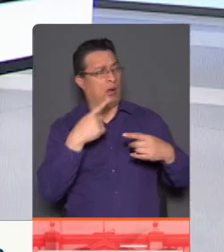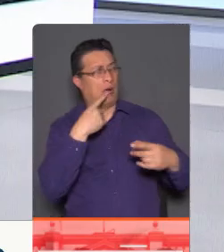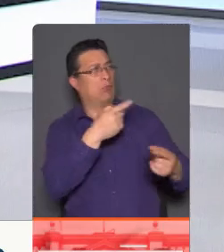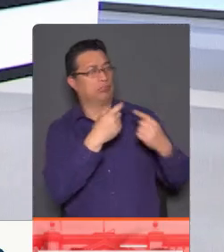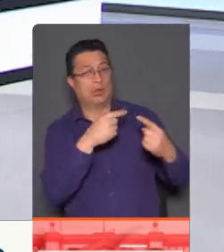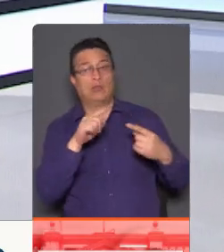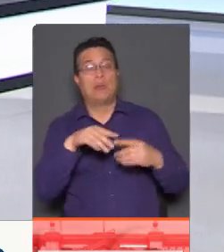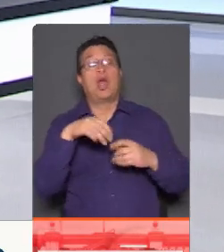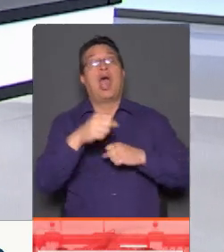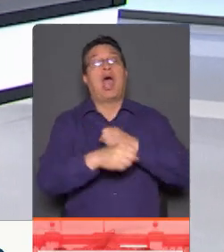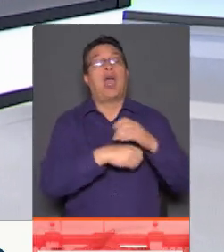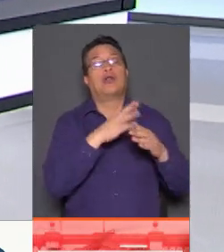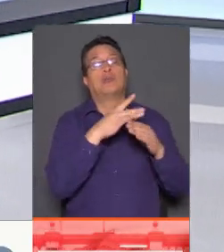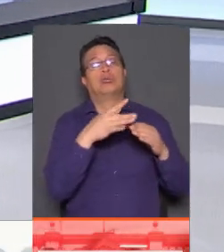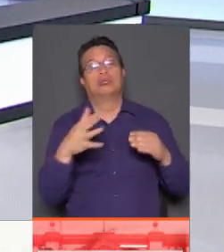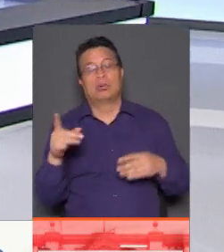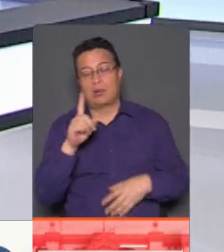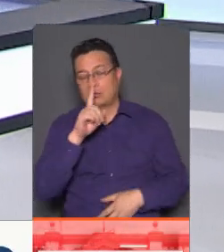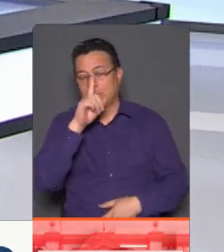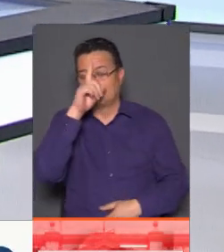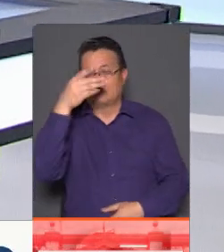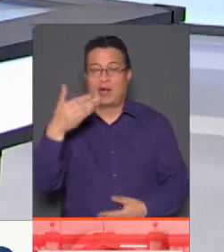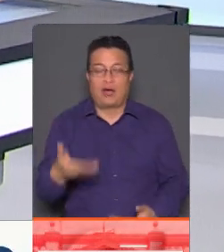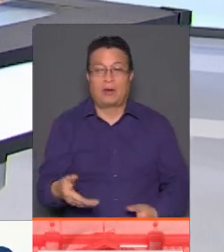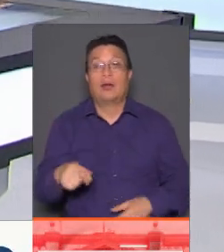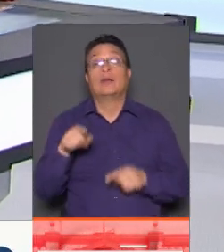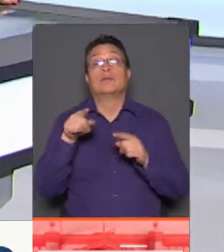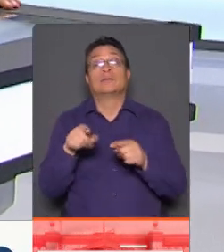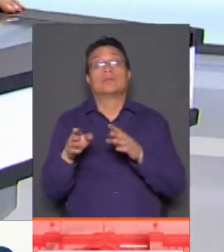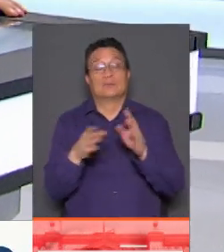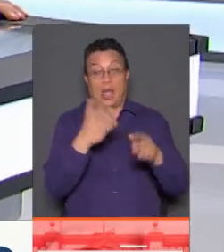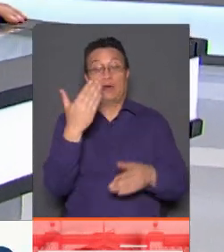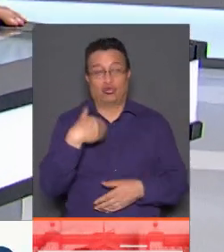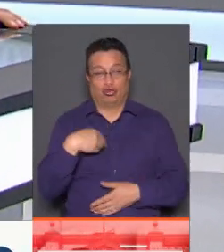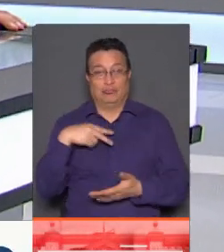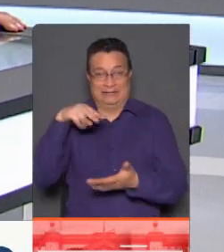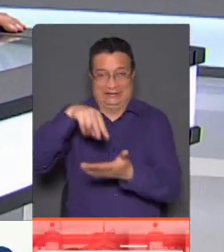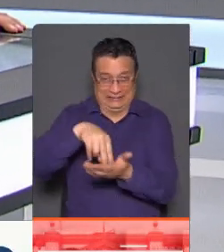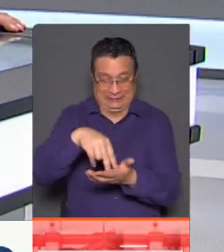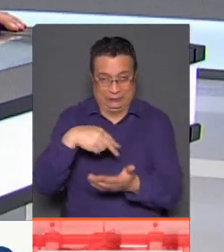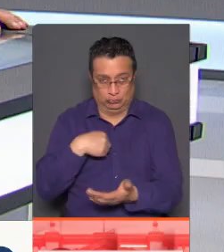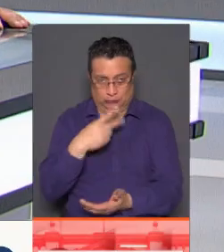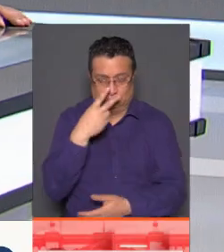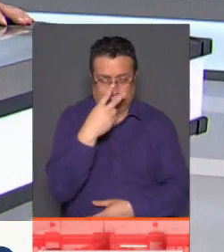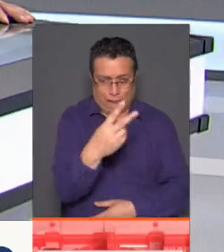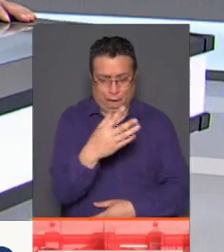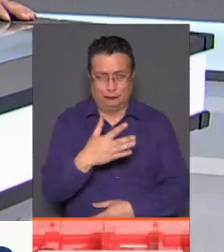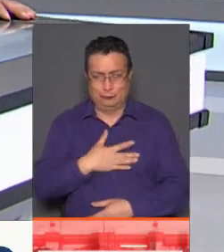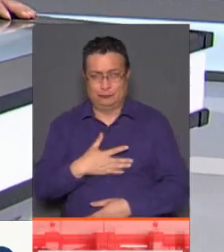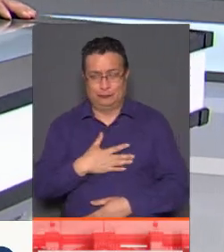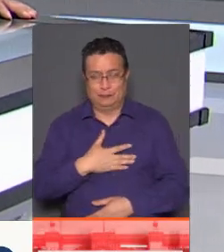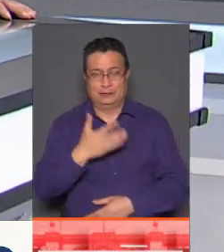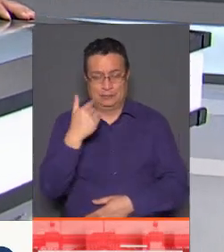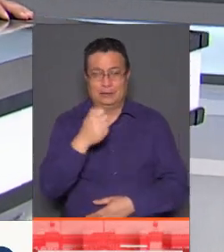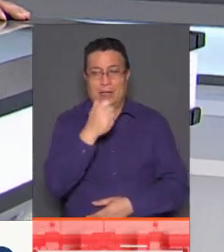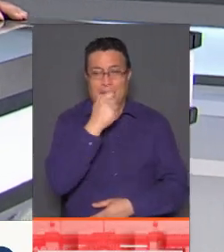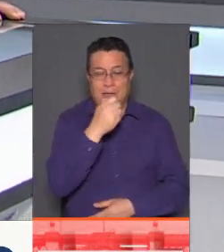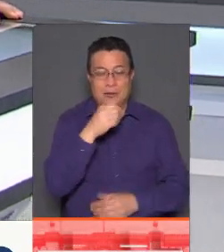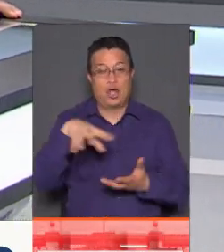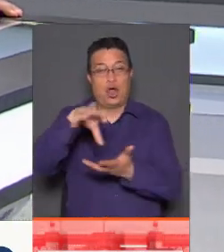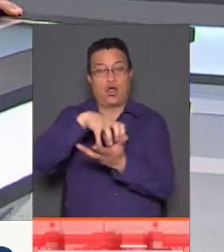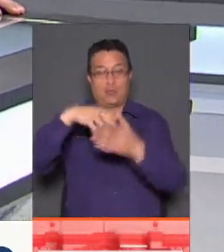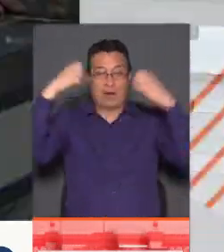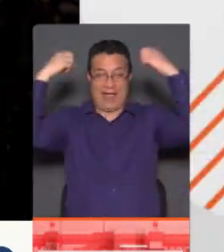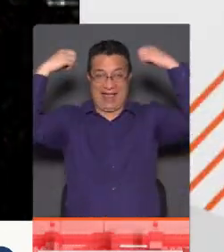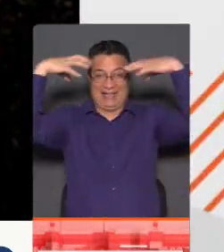con el paso de los años nos fuimos acostumbrando. Vamos a revisar algo que me tocó presenciar in situ. ¿Sí? ¿Tú lo estabas recorteando? En la cisterna. Este